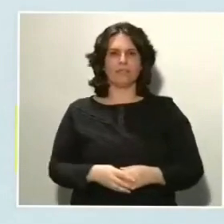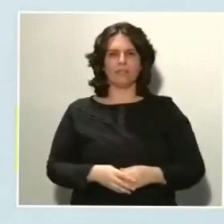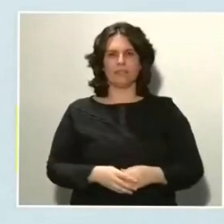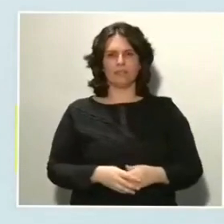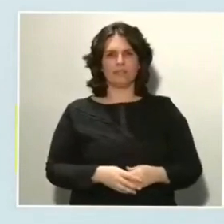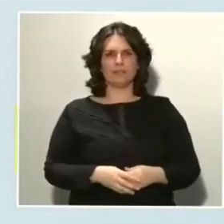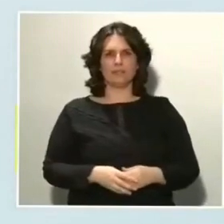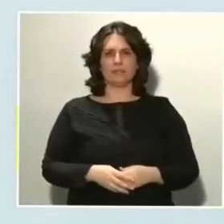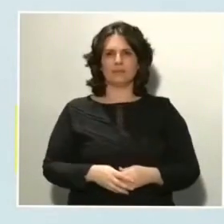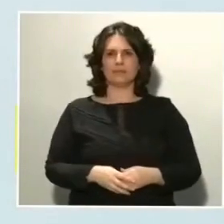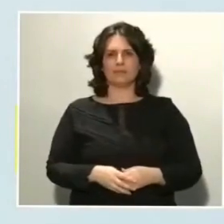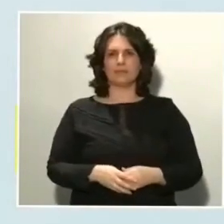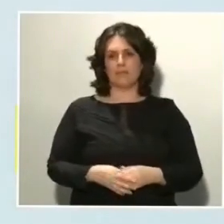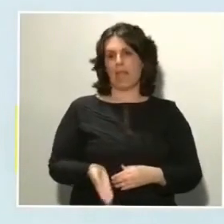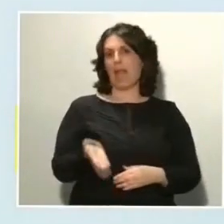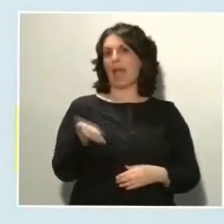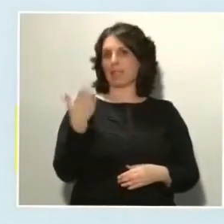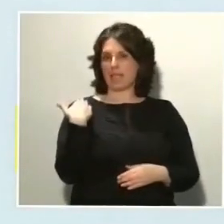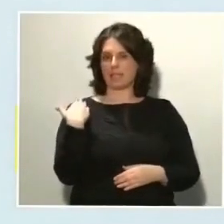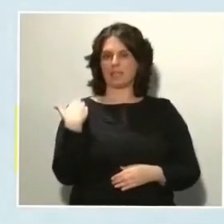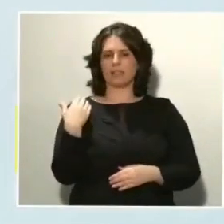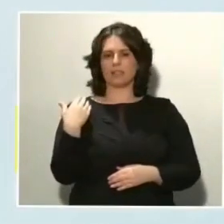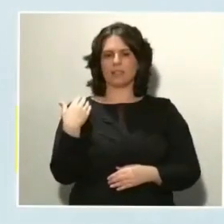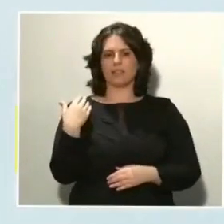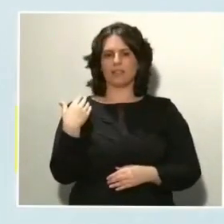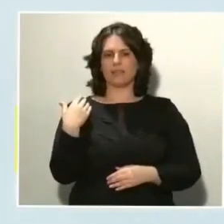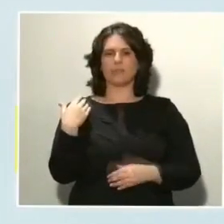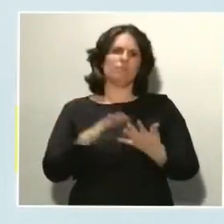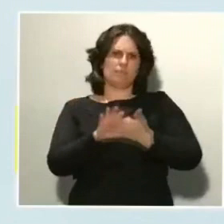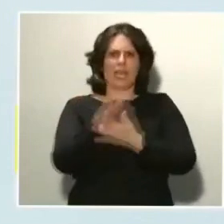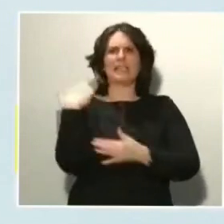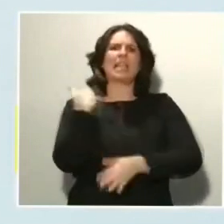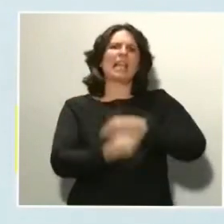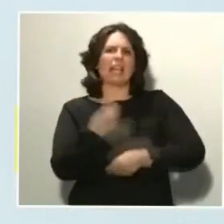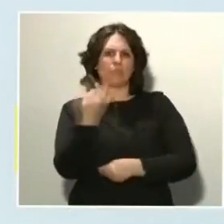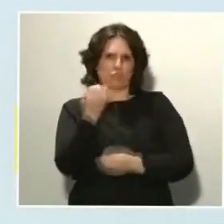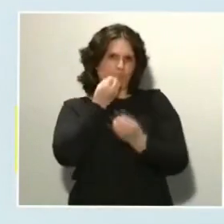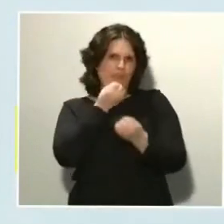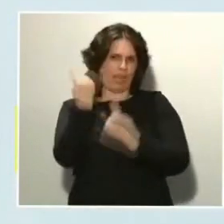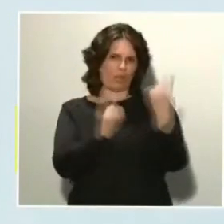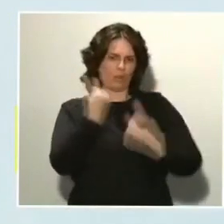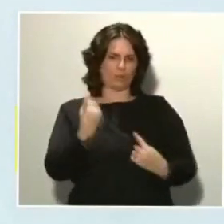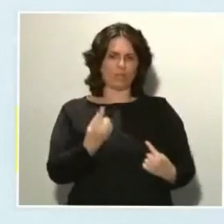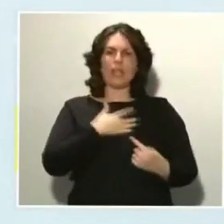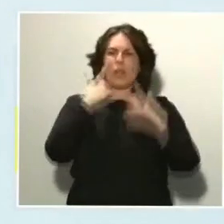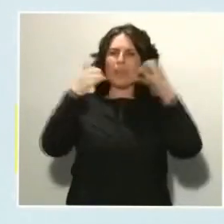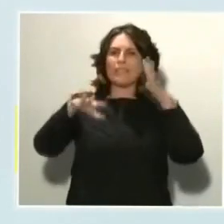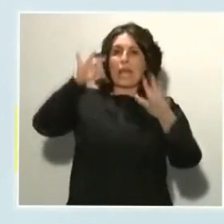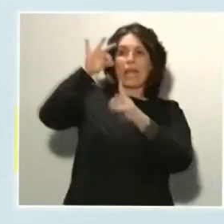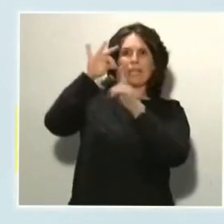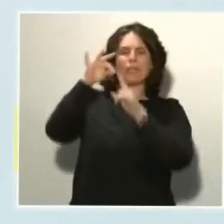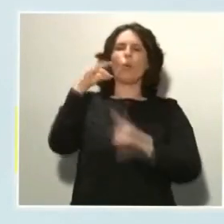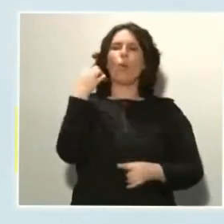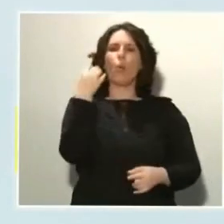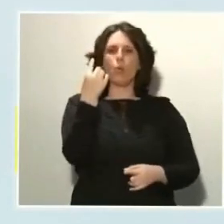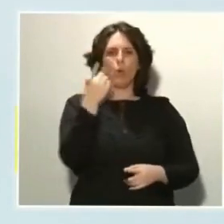En el día de ayer, y para comentar algunas de las actividades que hicimos ayer, yo quisiera destacar la actividad que realizó